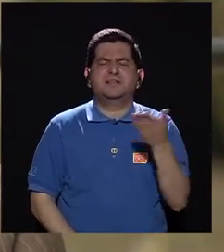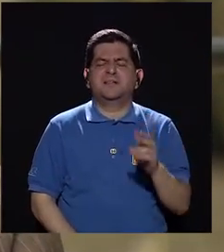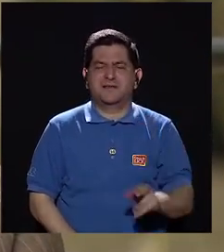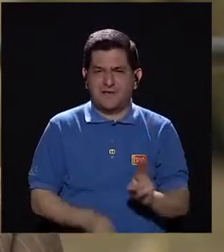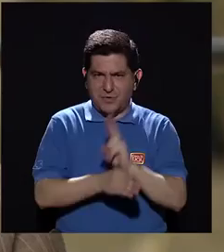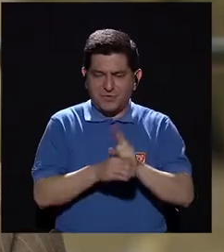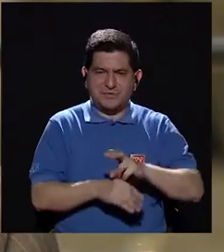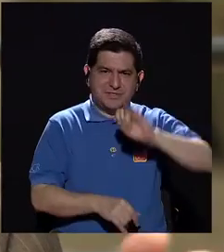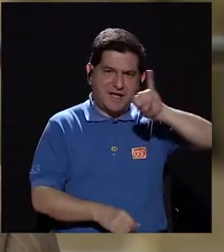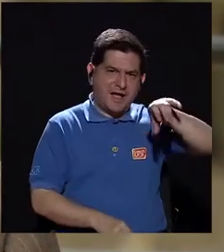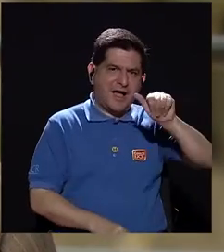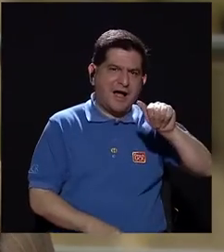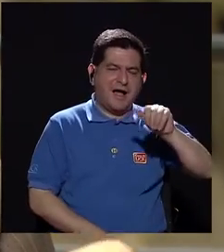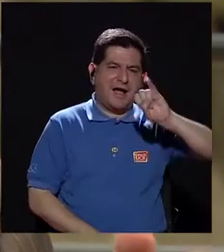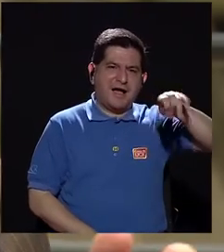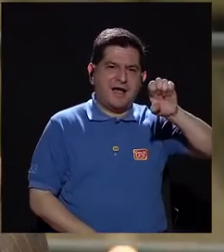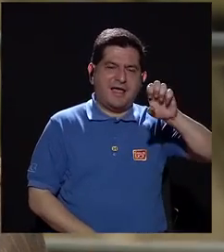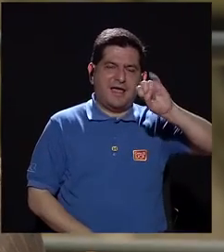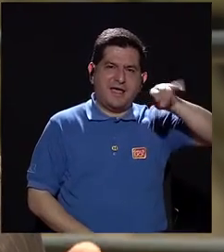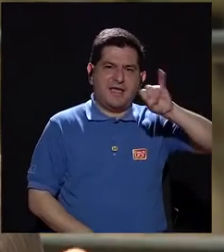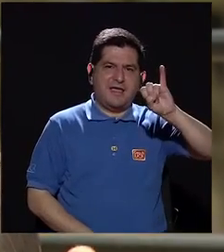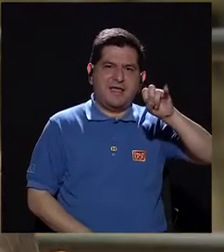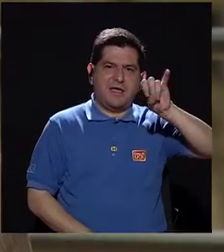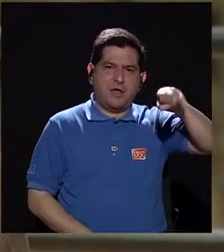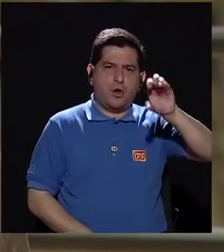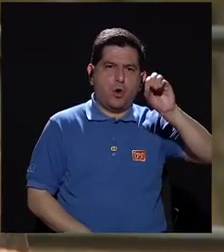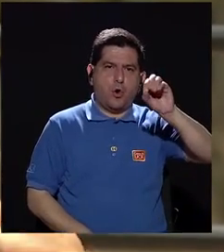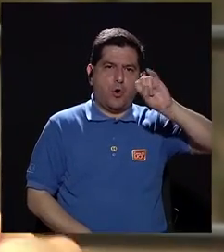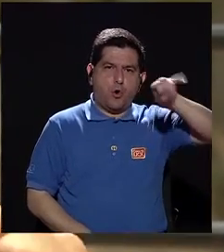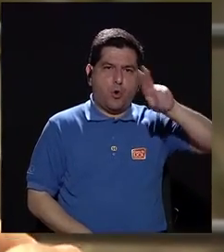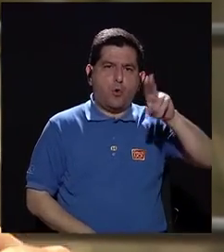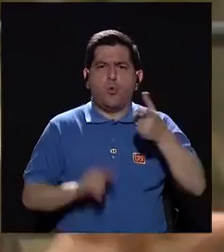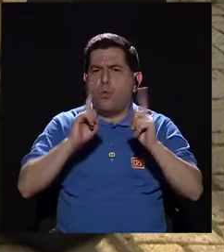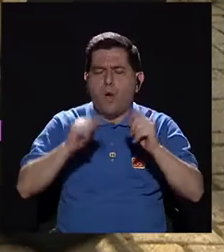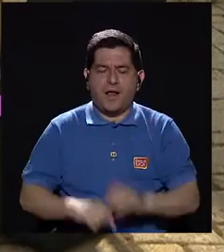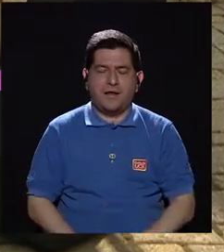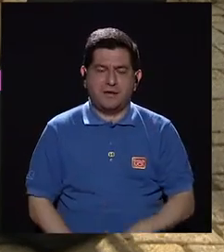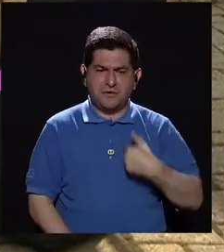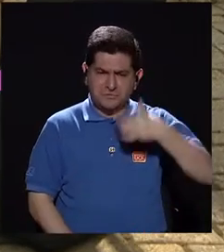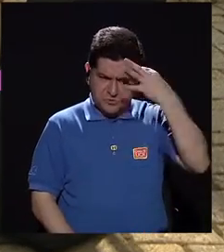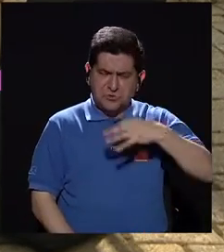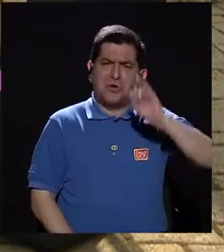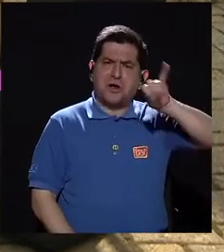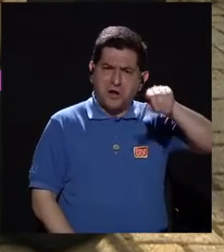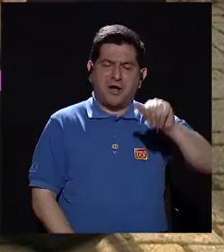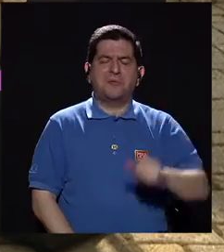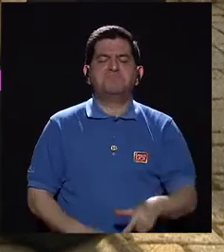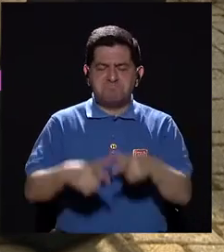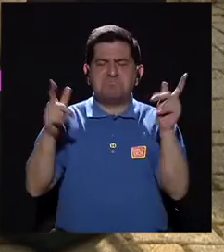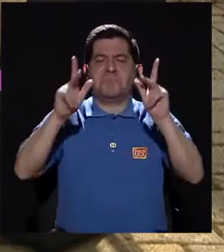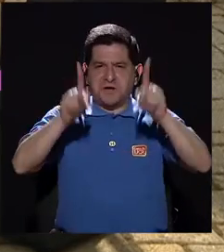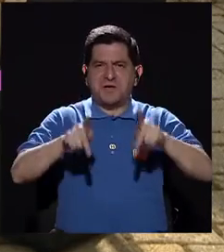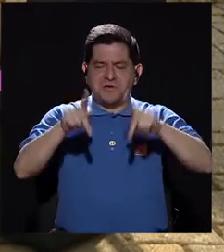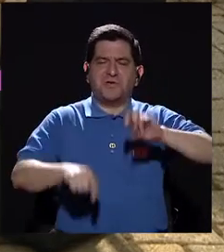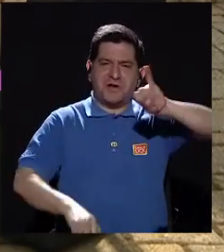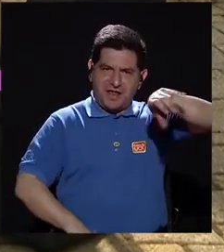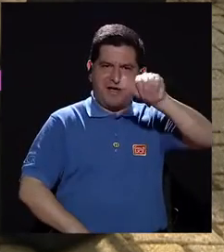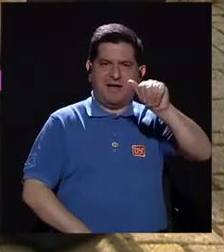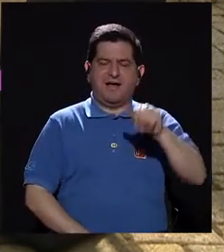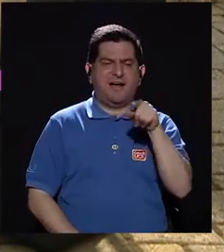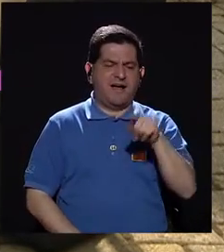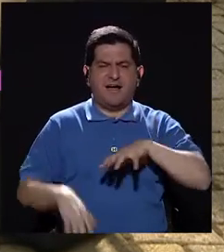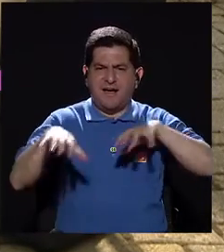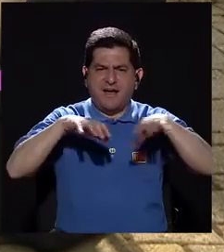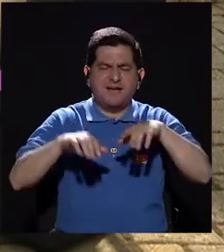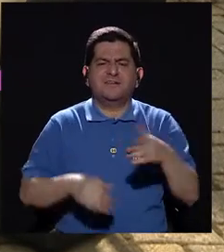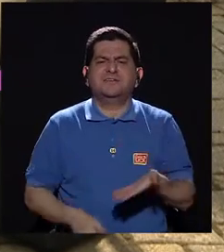con qué ríen? Con ja, he, hi, ho, ju. Yo creo que con ja. Con ja, con ja. La mayoría de gente ríe con ja. Cuando nos reímos con